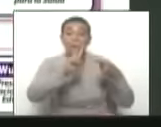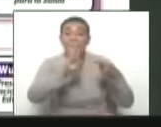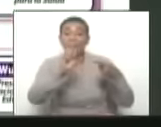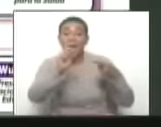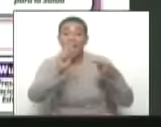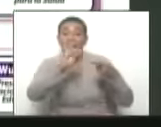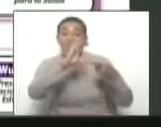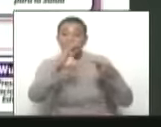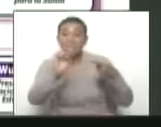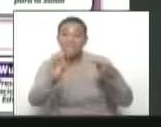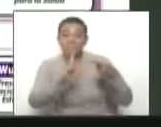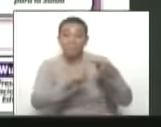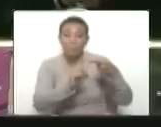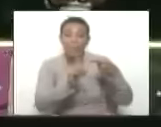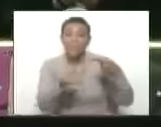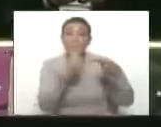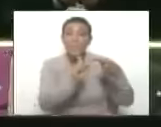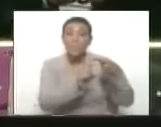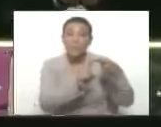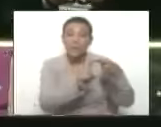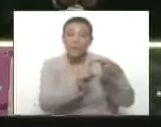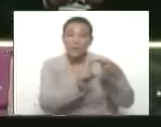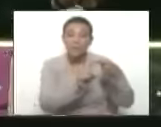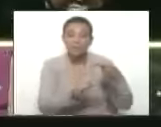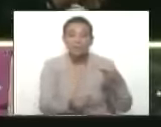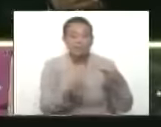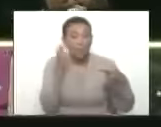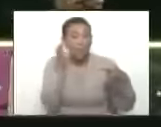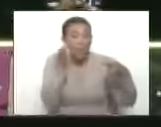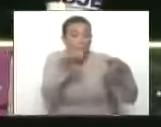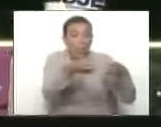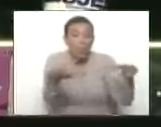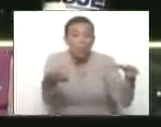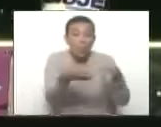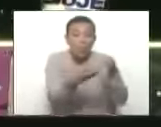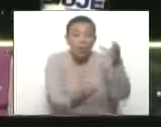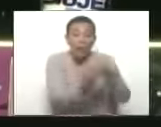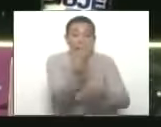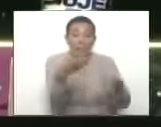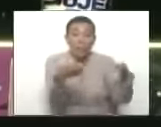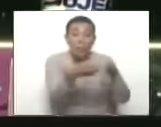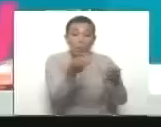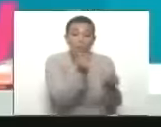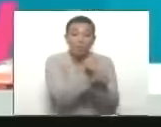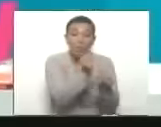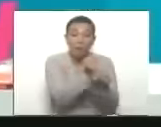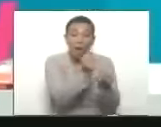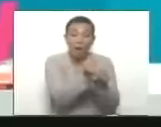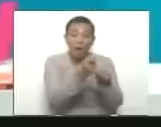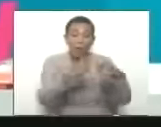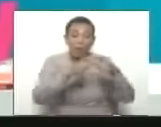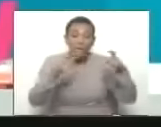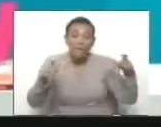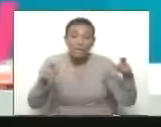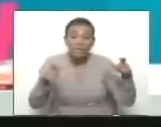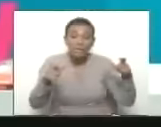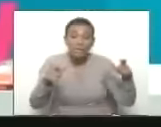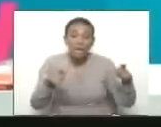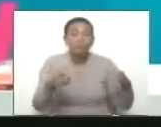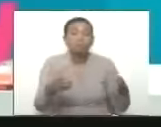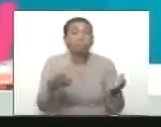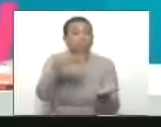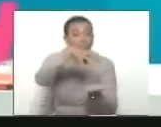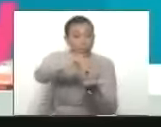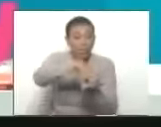Equipo de trabajo. Hay que conformar los equipos. Los equipos generales del Estado Mayor,